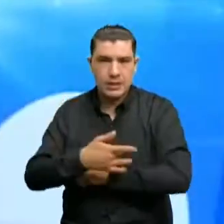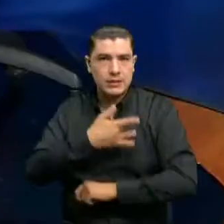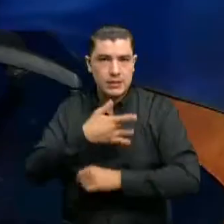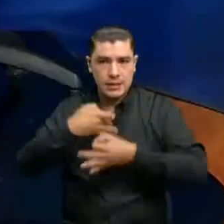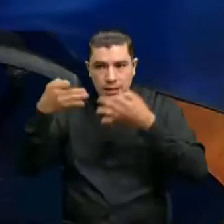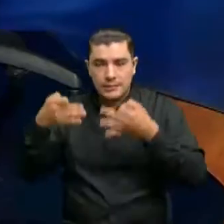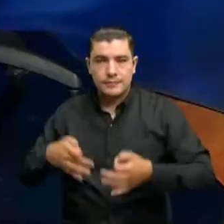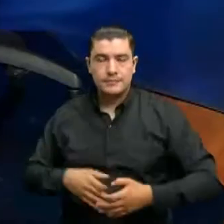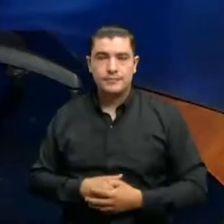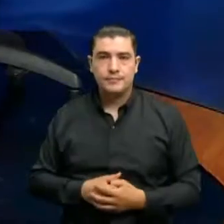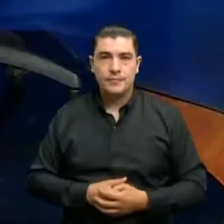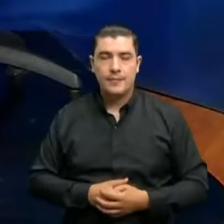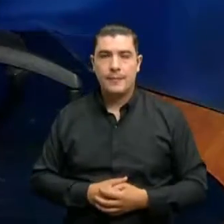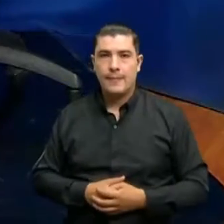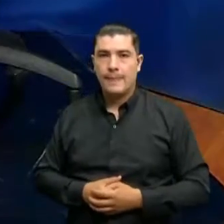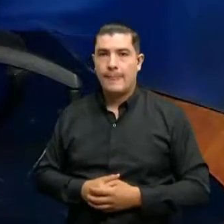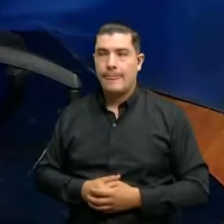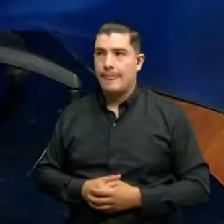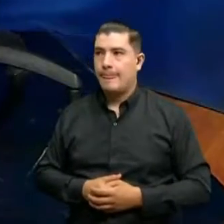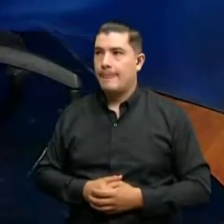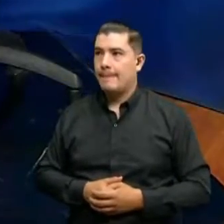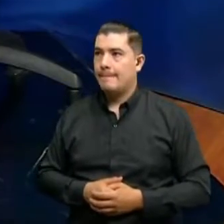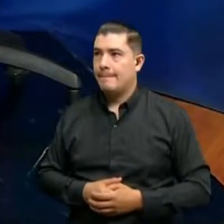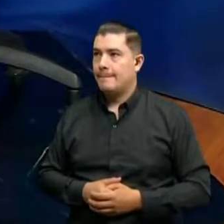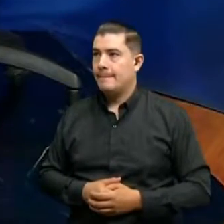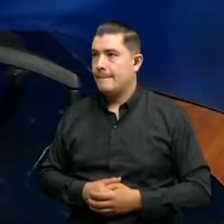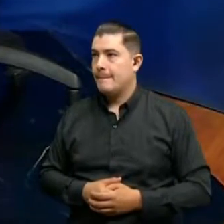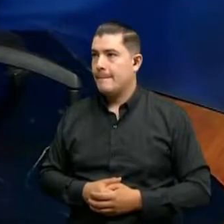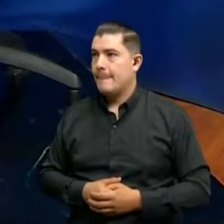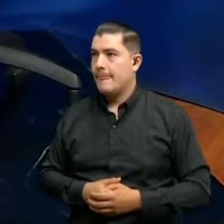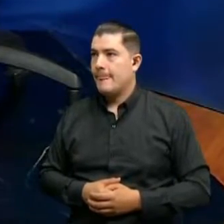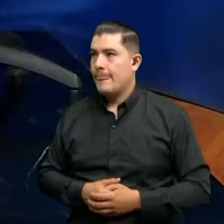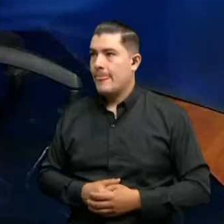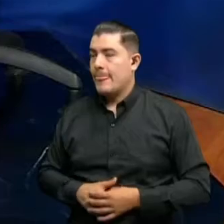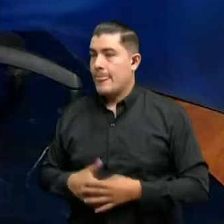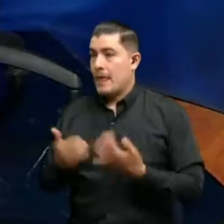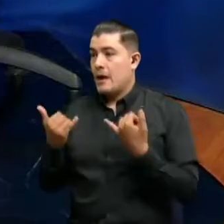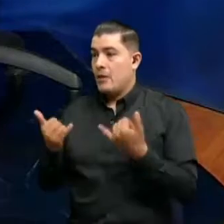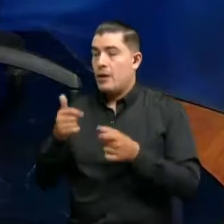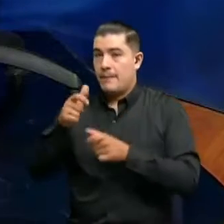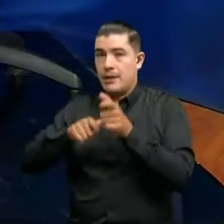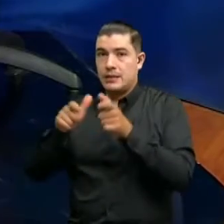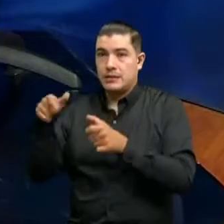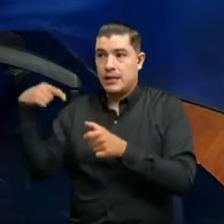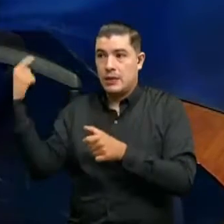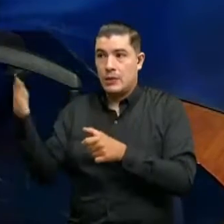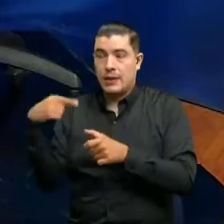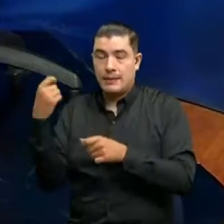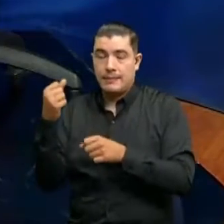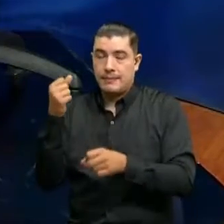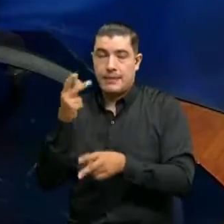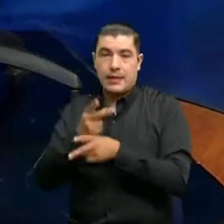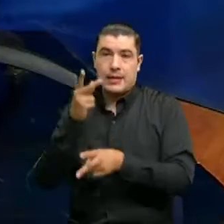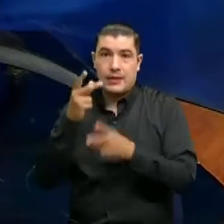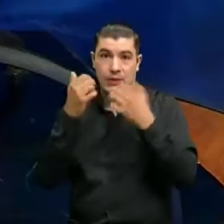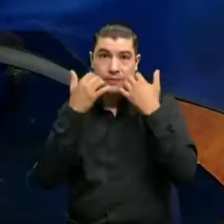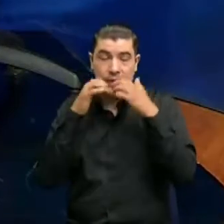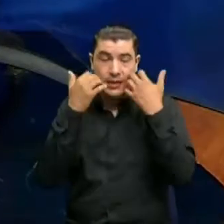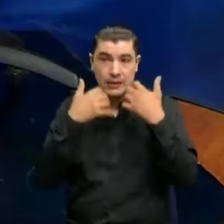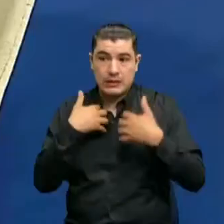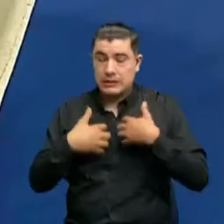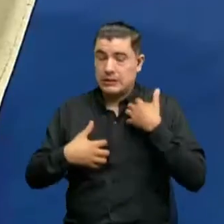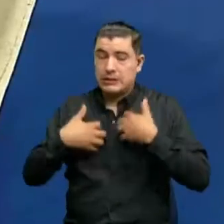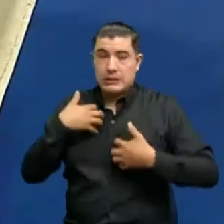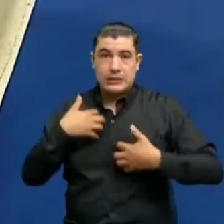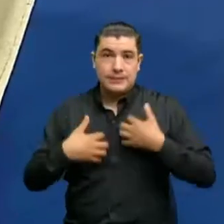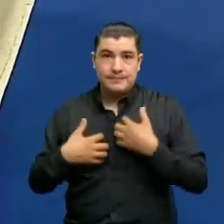insegura. Coronel, hoy tenemos una ciudad, unos habitantes con miedo, con pánico y digamos que es razonable teniendo